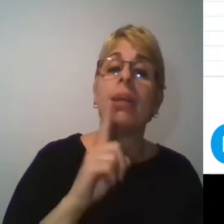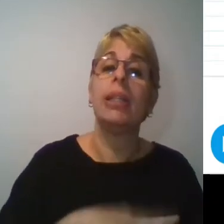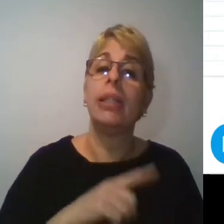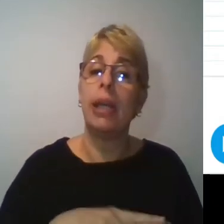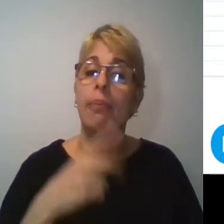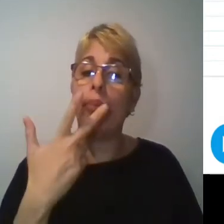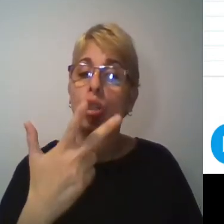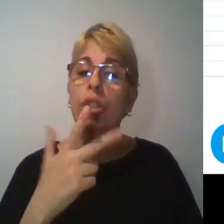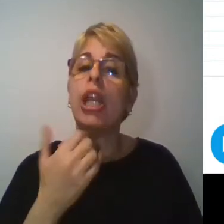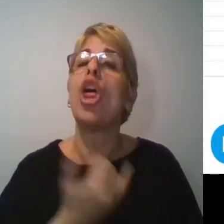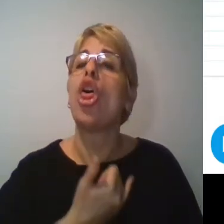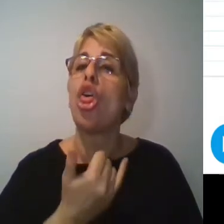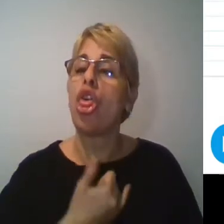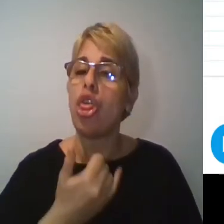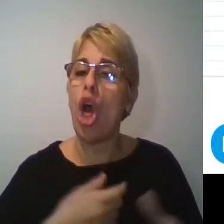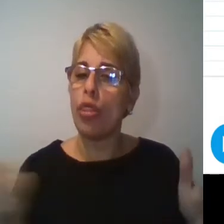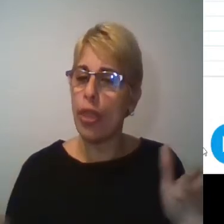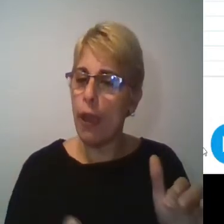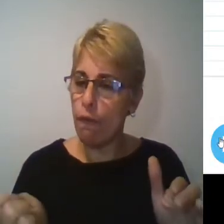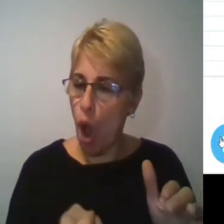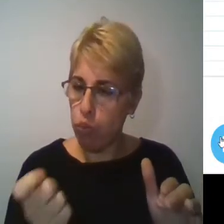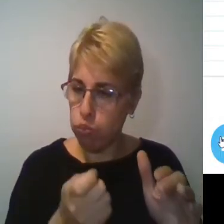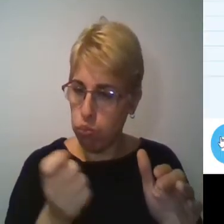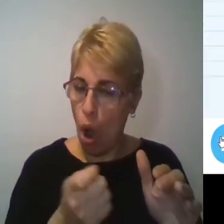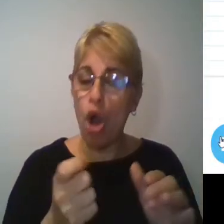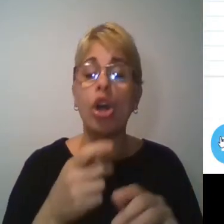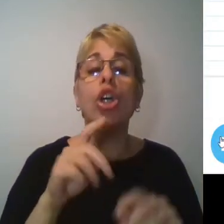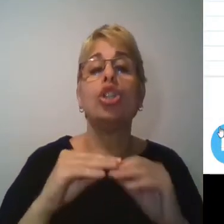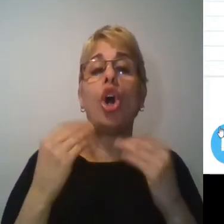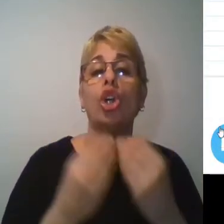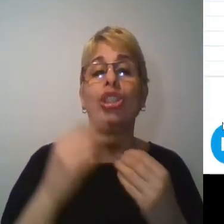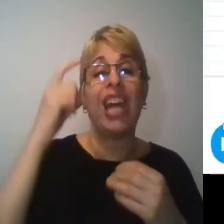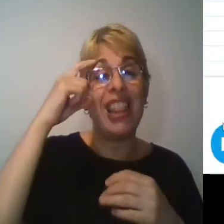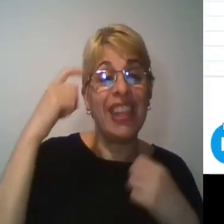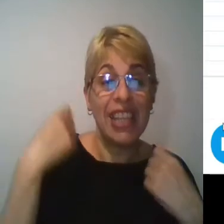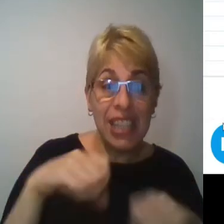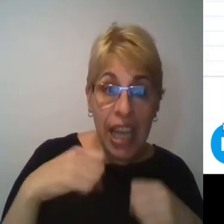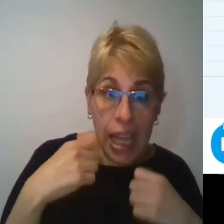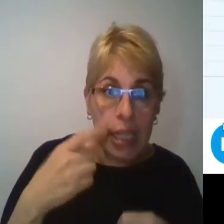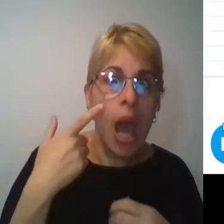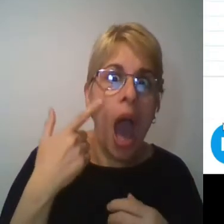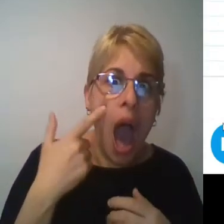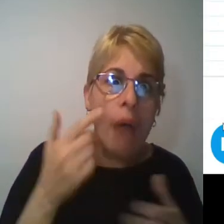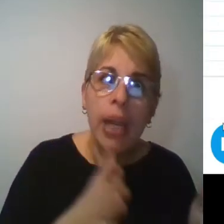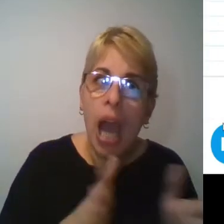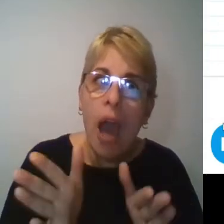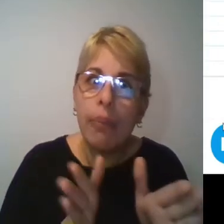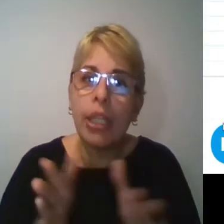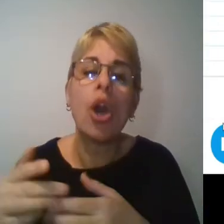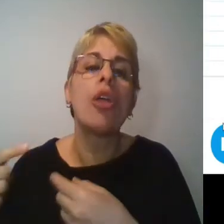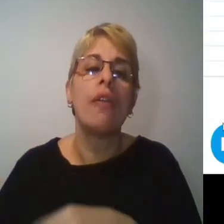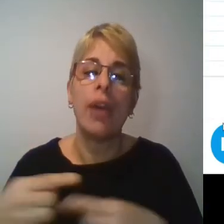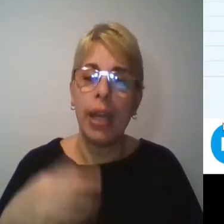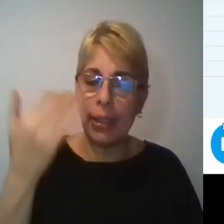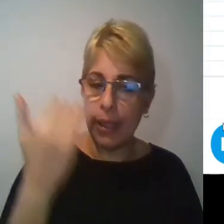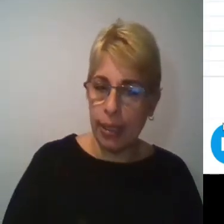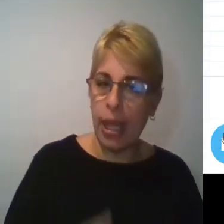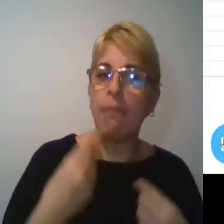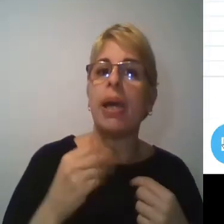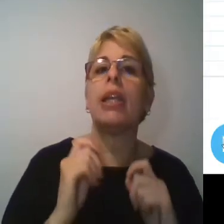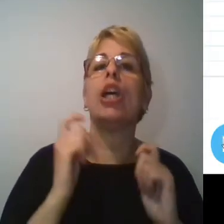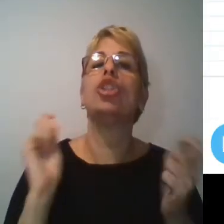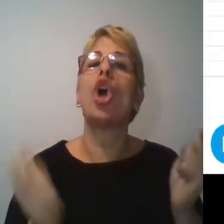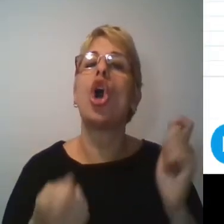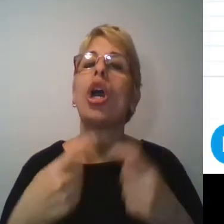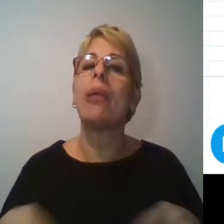el bombo. Son 10 ejercicios para poder explorar las distintas alternativas de poder tocar estos ejercicios a